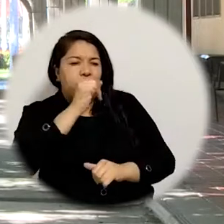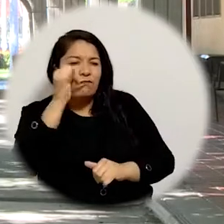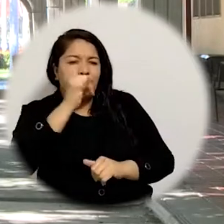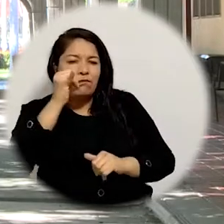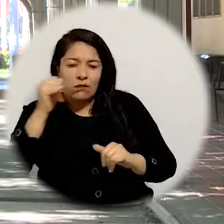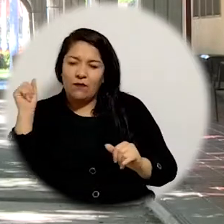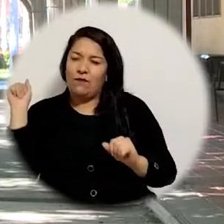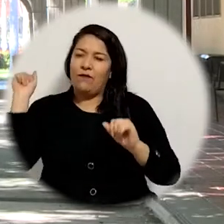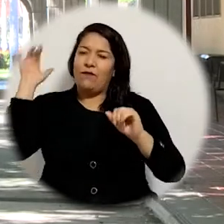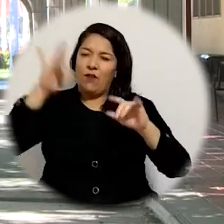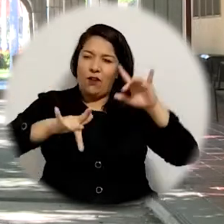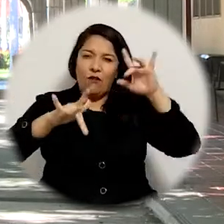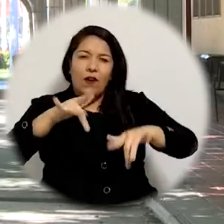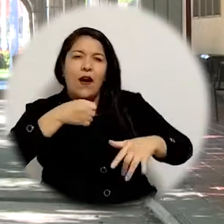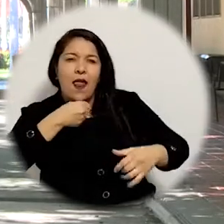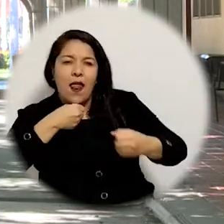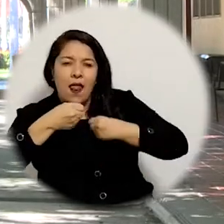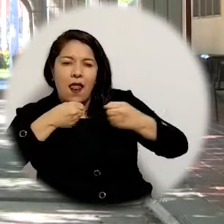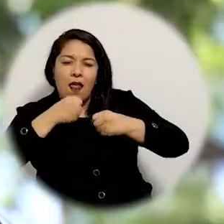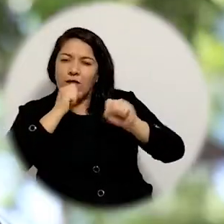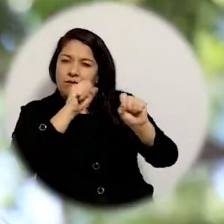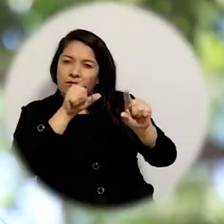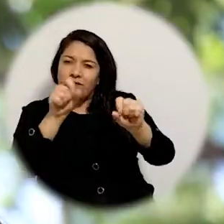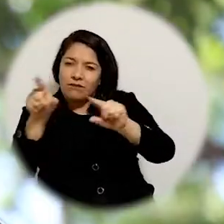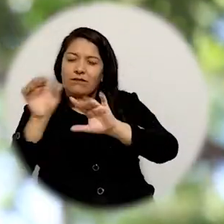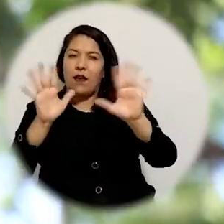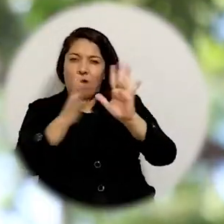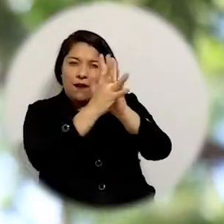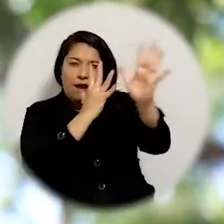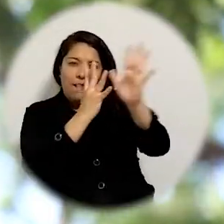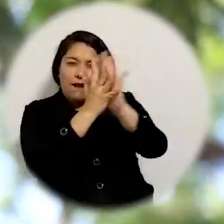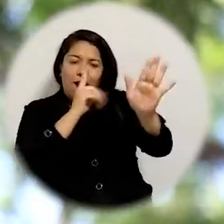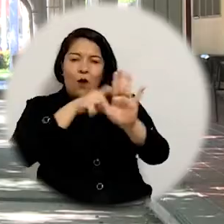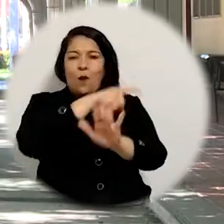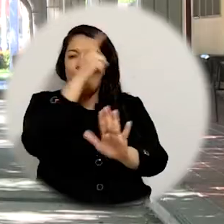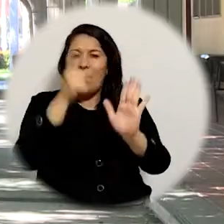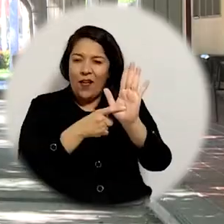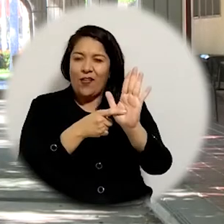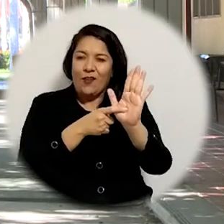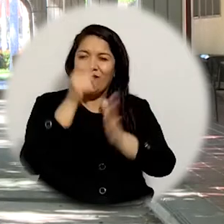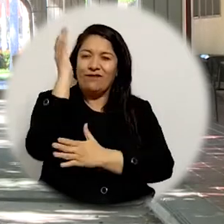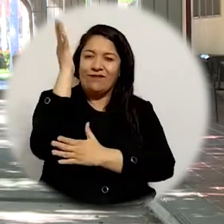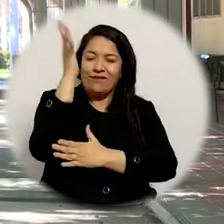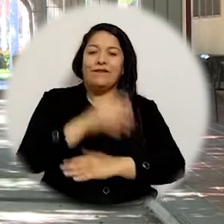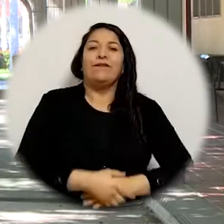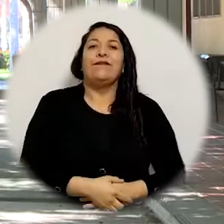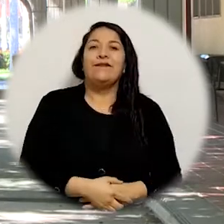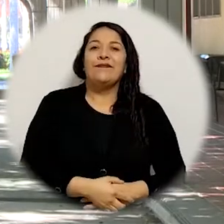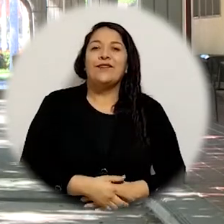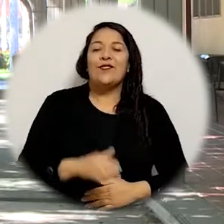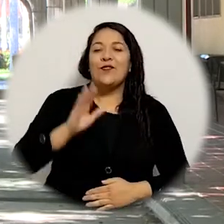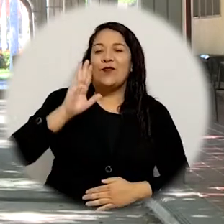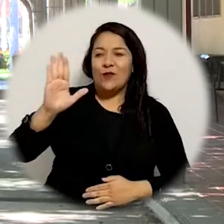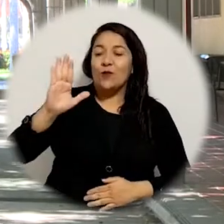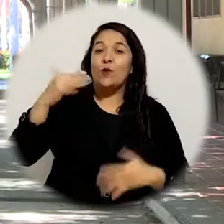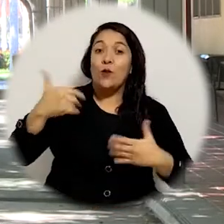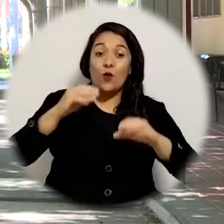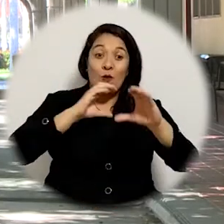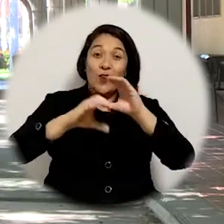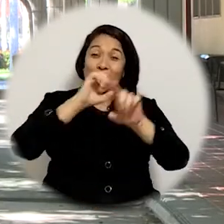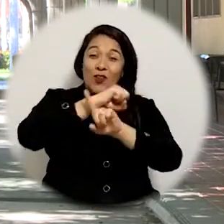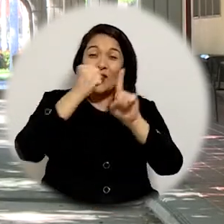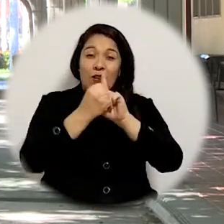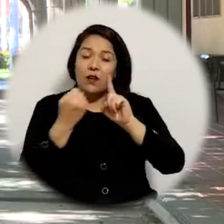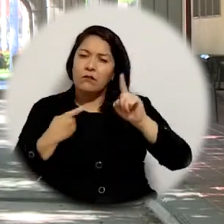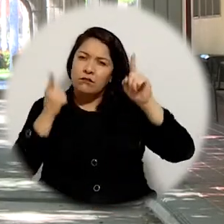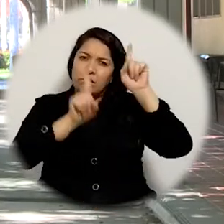Cumpliendo con todos los protocolos de bioseguridad un grupo de periodistas y delegados de medios de comunicación hicieron presencia en el edificio